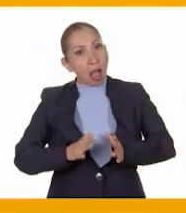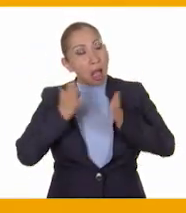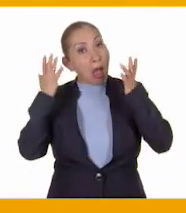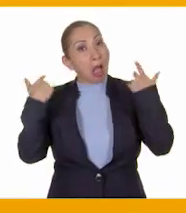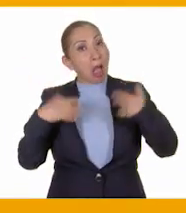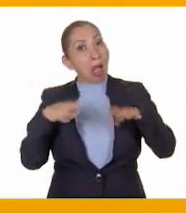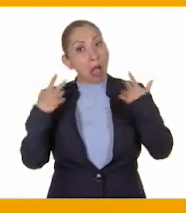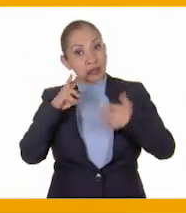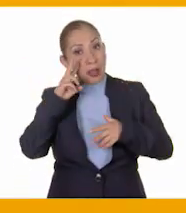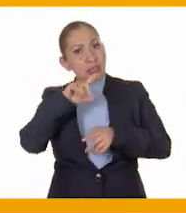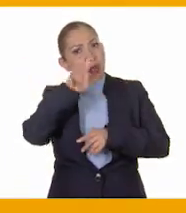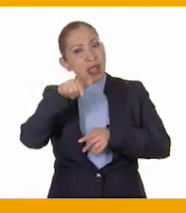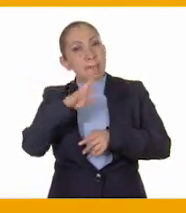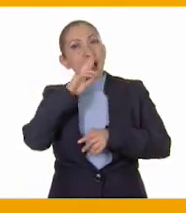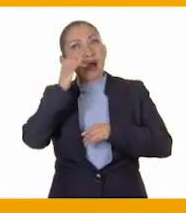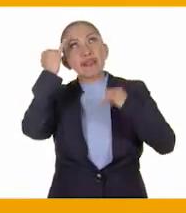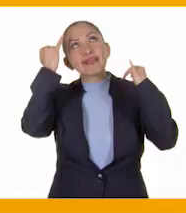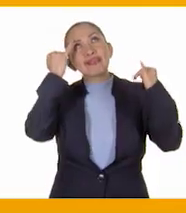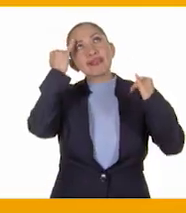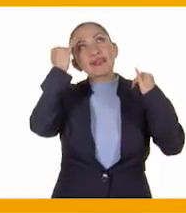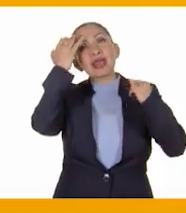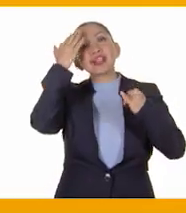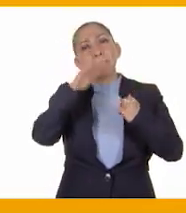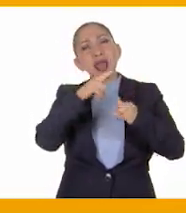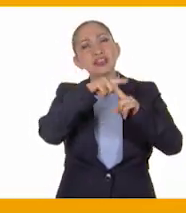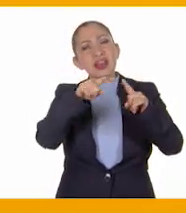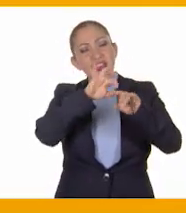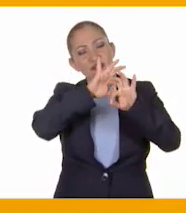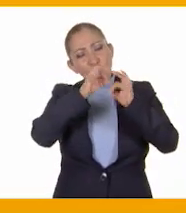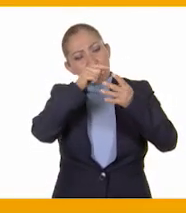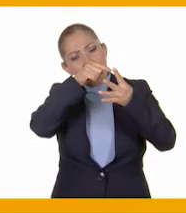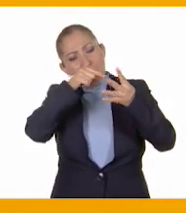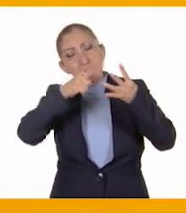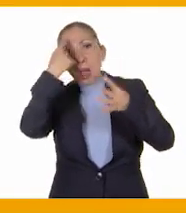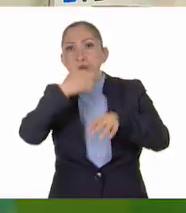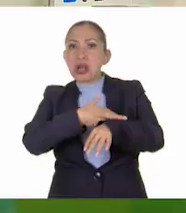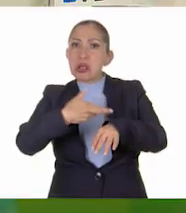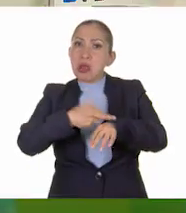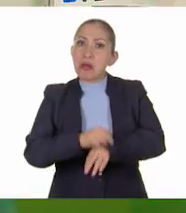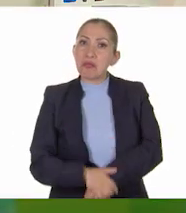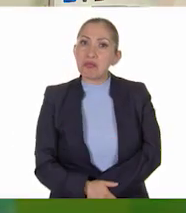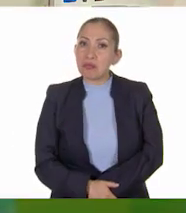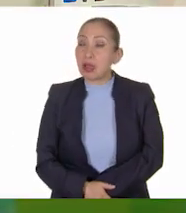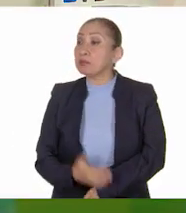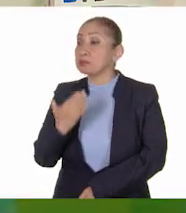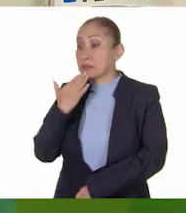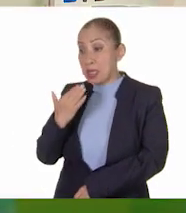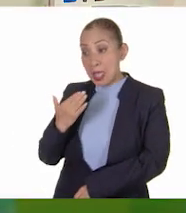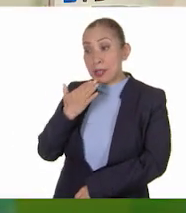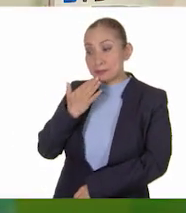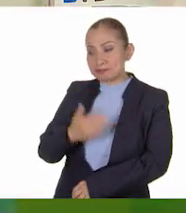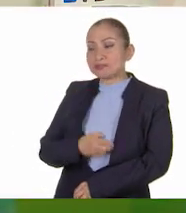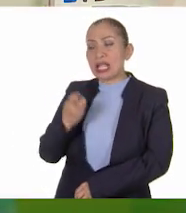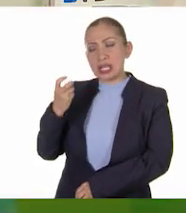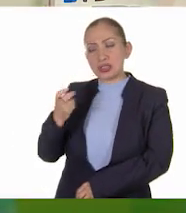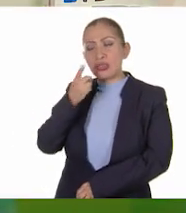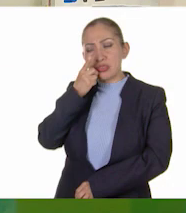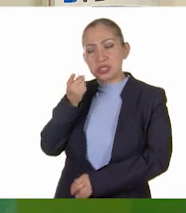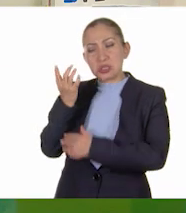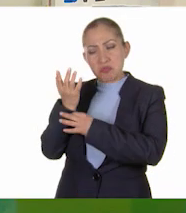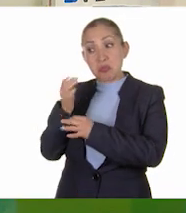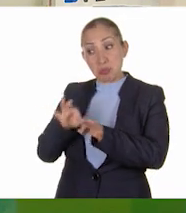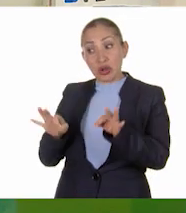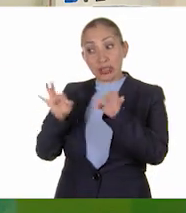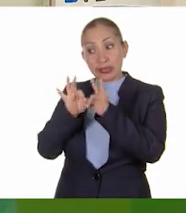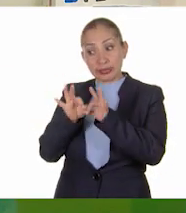se después mejor imaginaron y supieron varias formas para resolverlo. Muy bien, Panchito. Eso que dijiste es